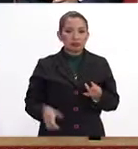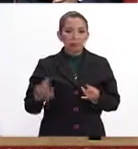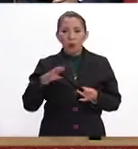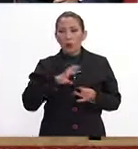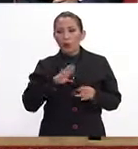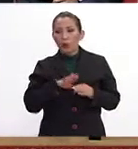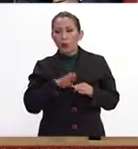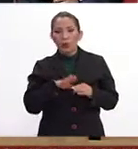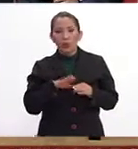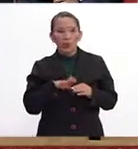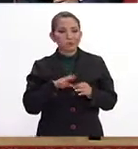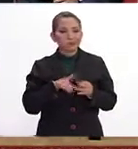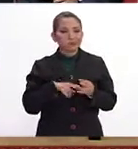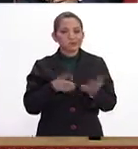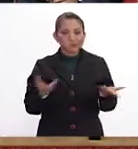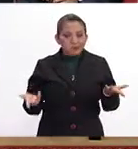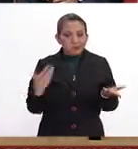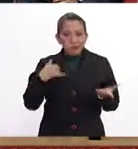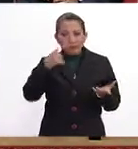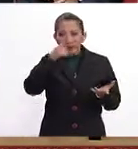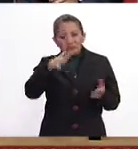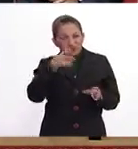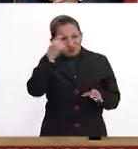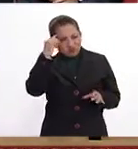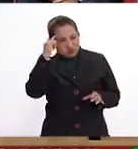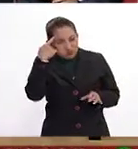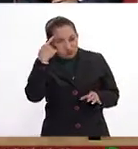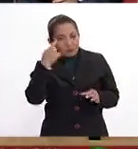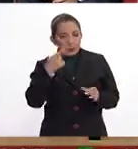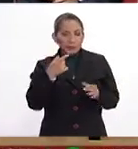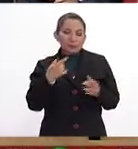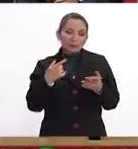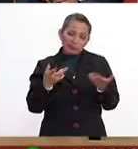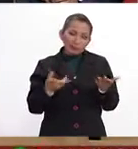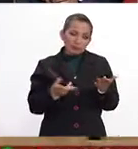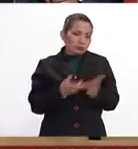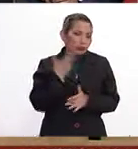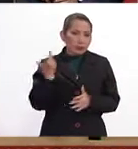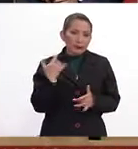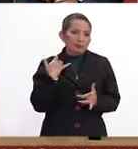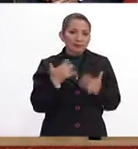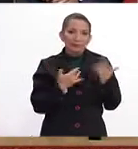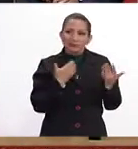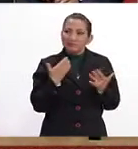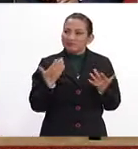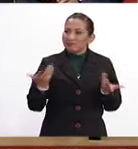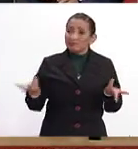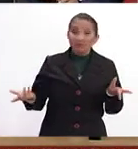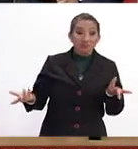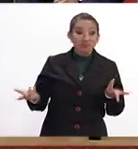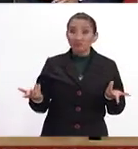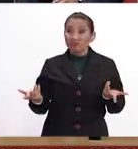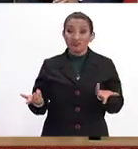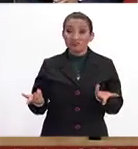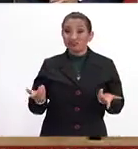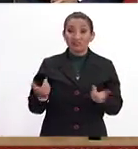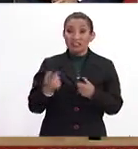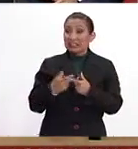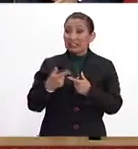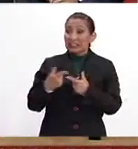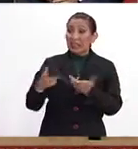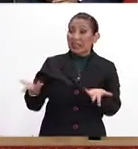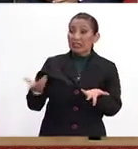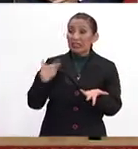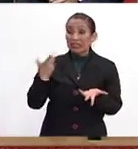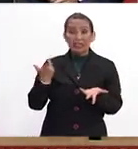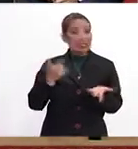sensación de agresividad y pues otra vez nos sentimos como que alguien